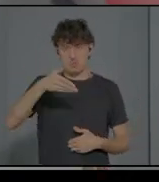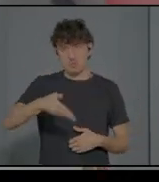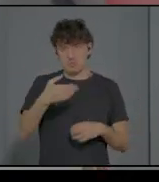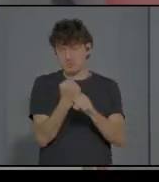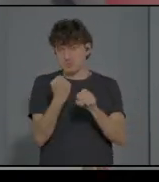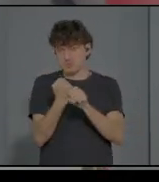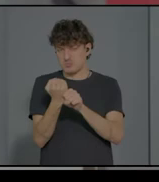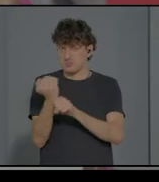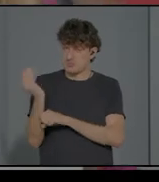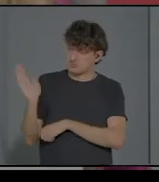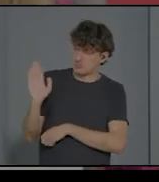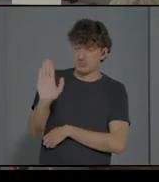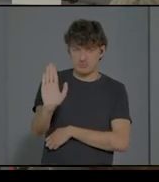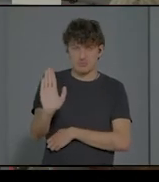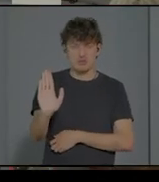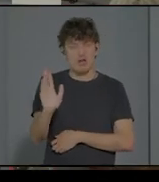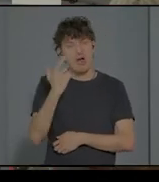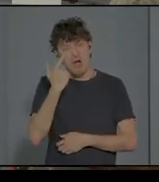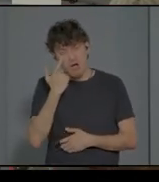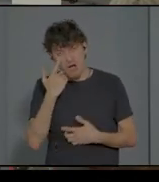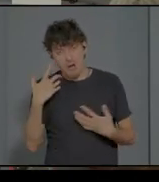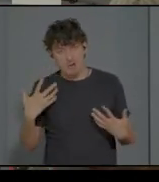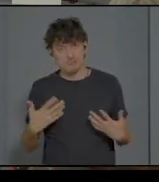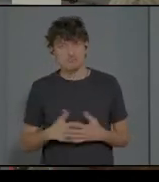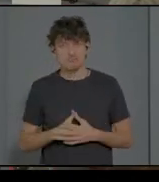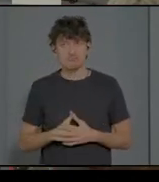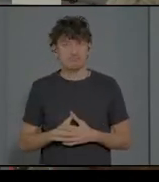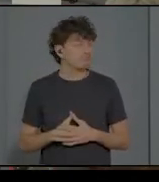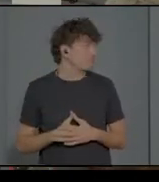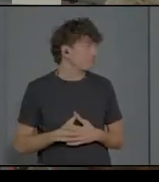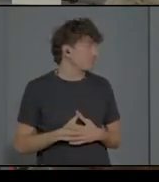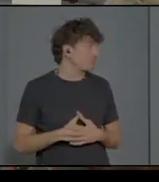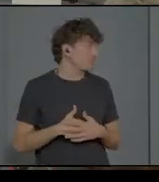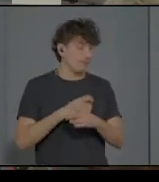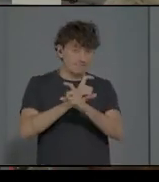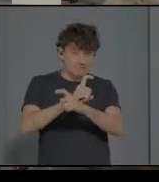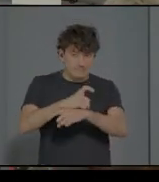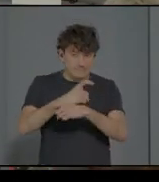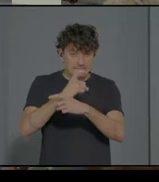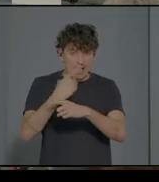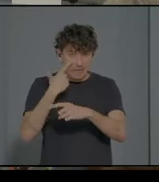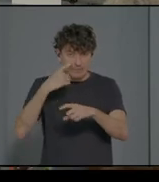si puedo pasar las diapositivas.